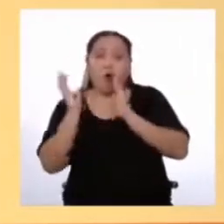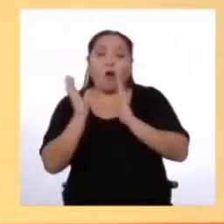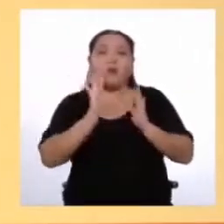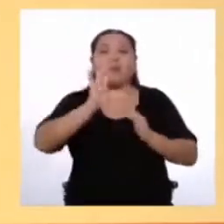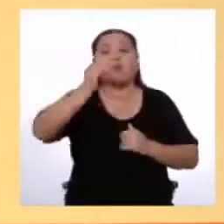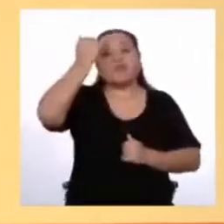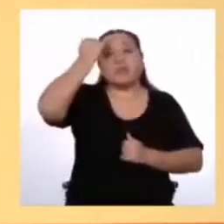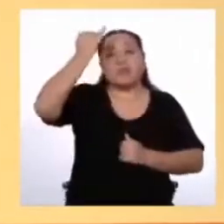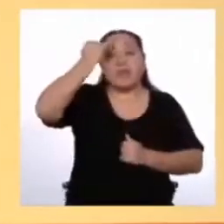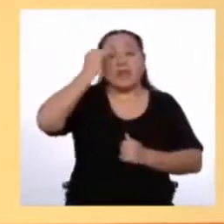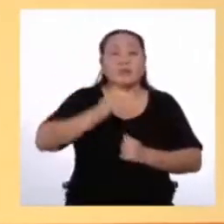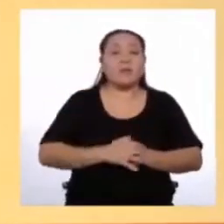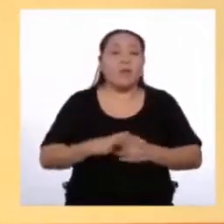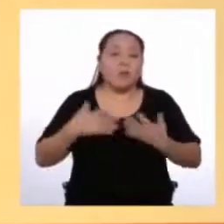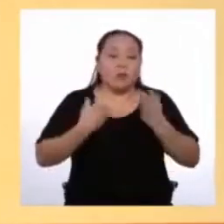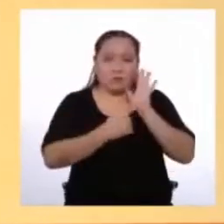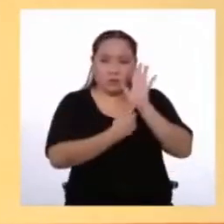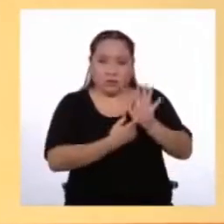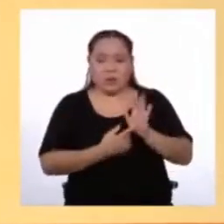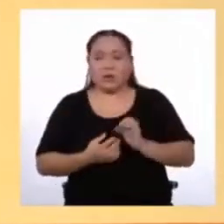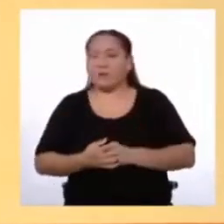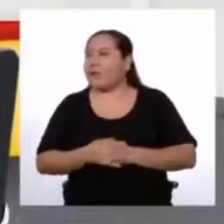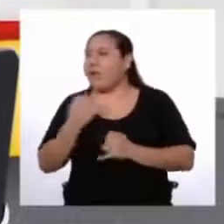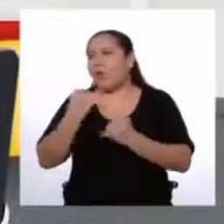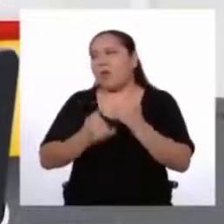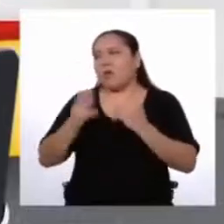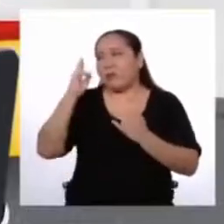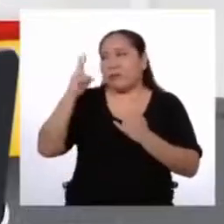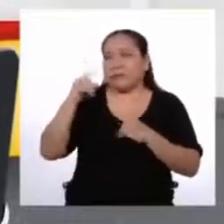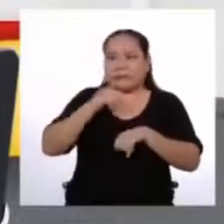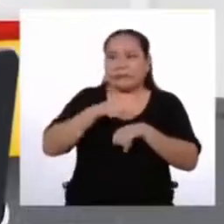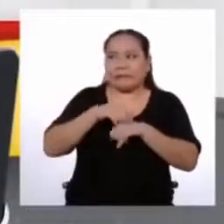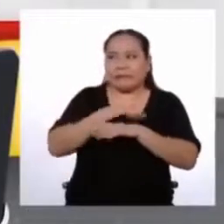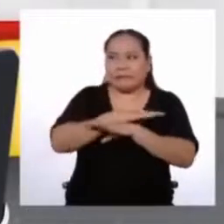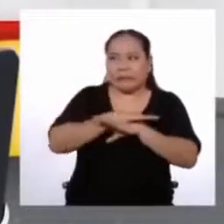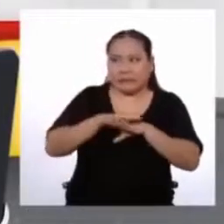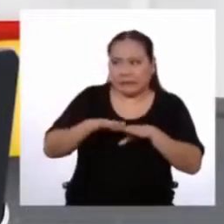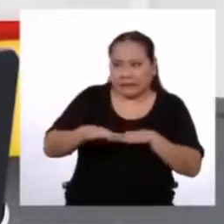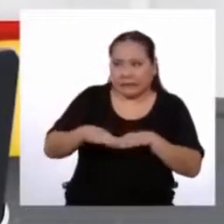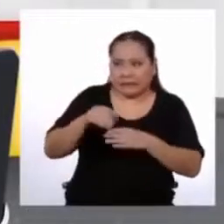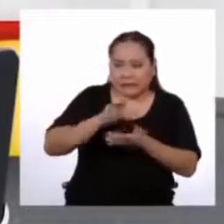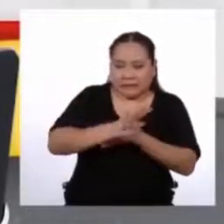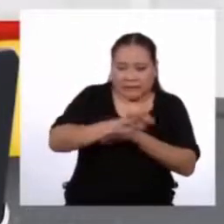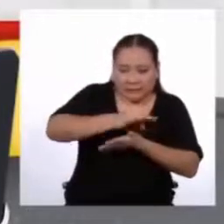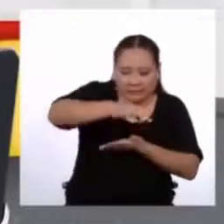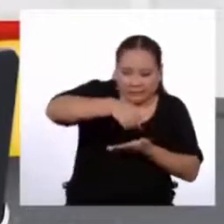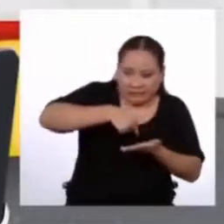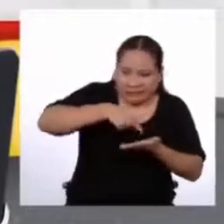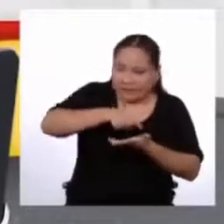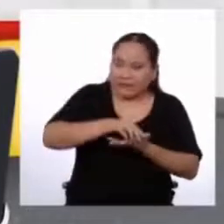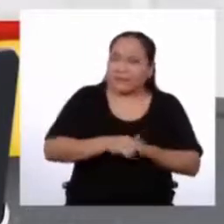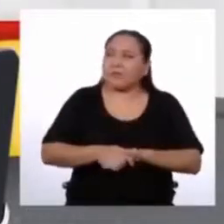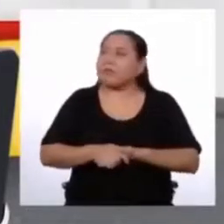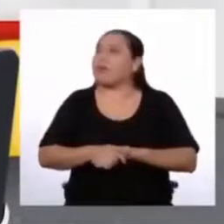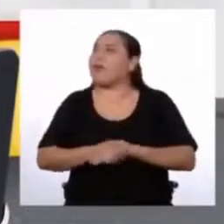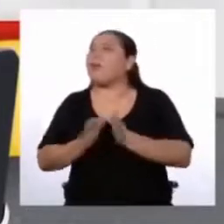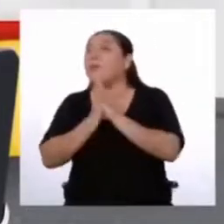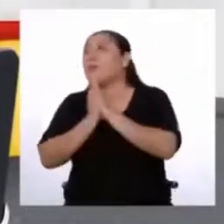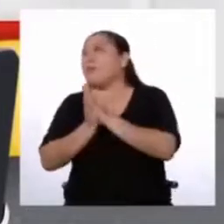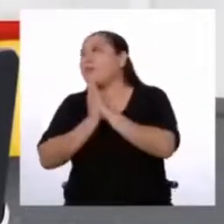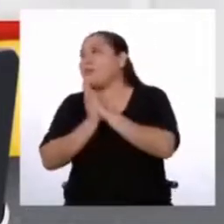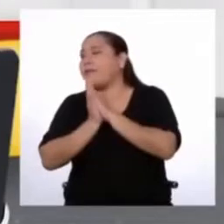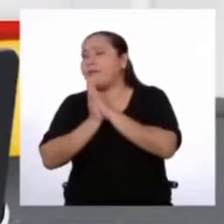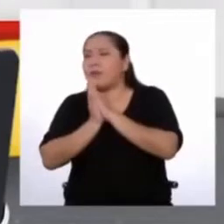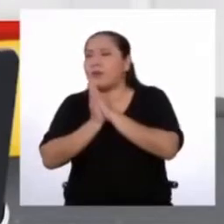puedan ser expuestas Y lo último Profesora Porque ya se me está Acabando el espacio En la hoja de papel Dígame Por favor